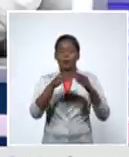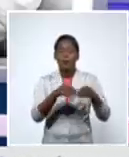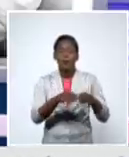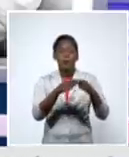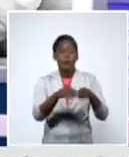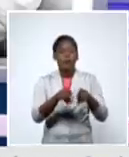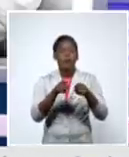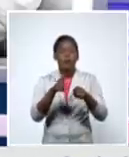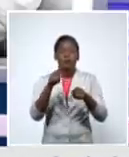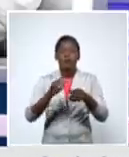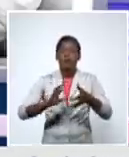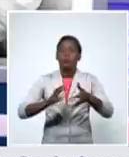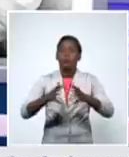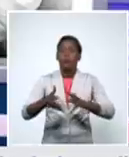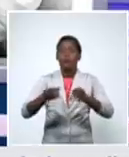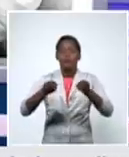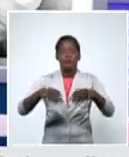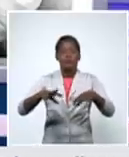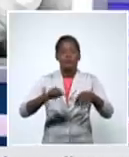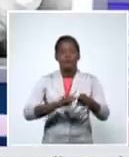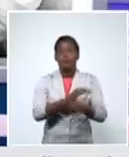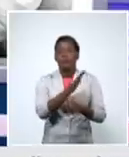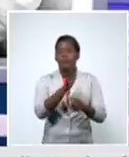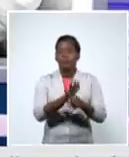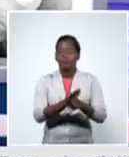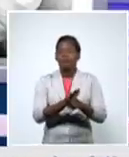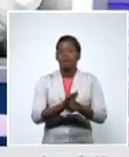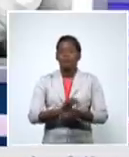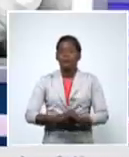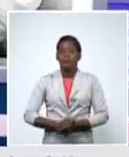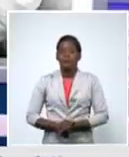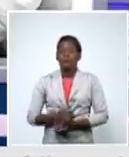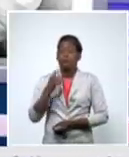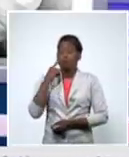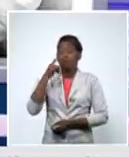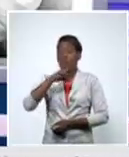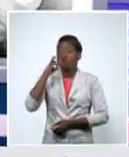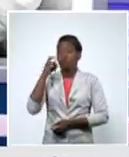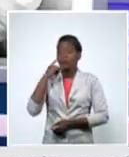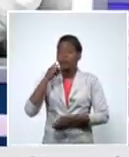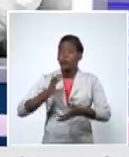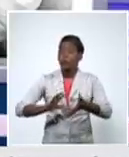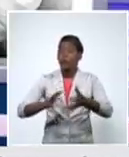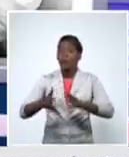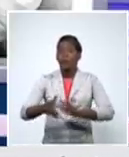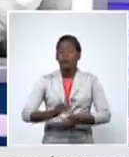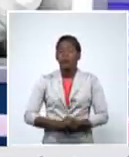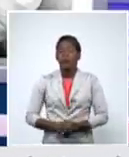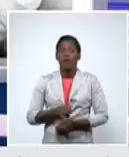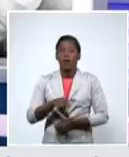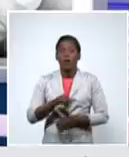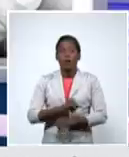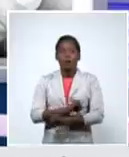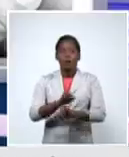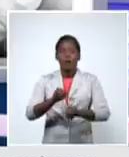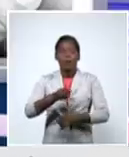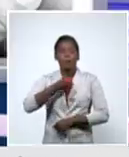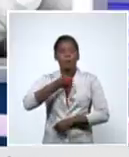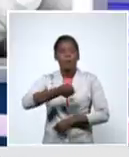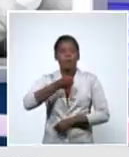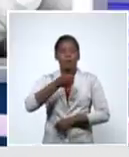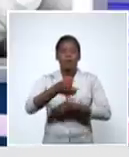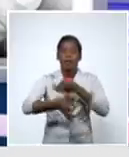presenta una situación bastante complicada tenemos una de nuestras periodistas allí en la